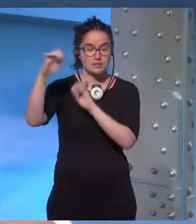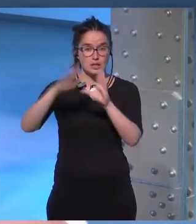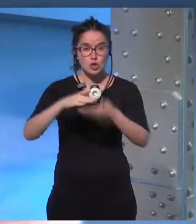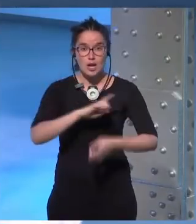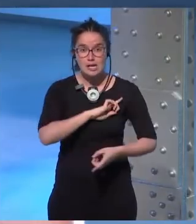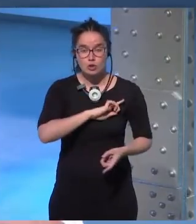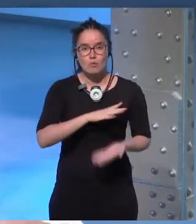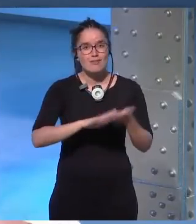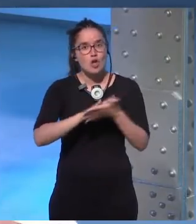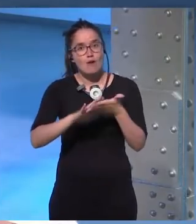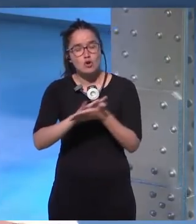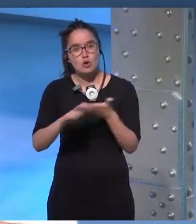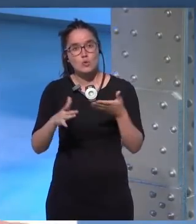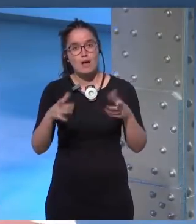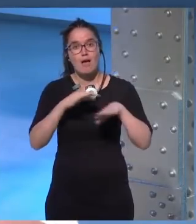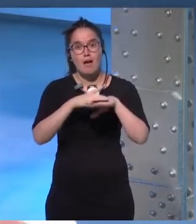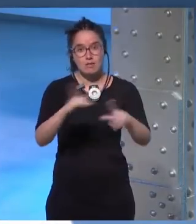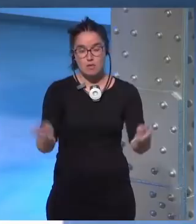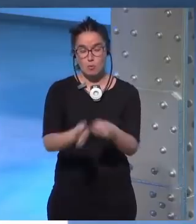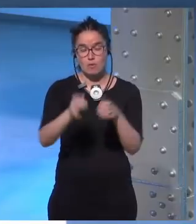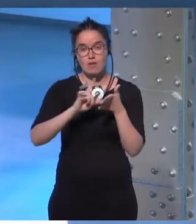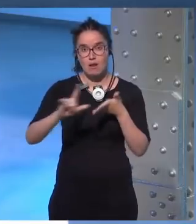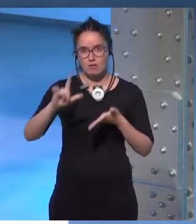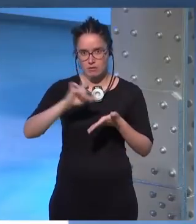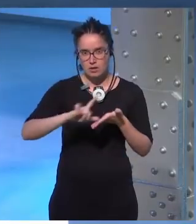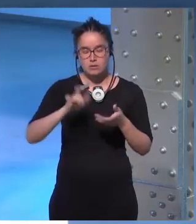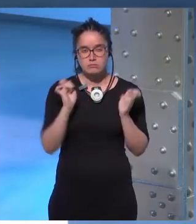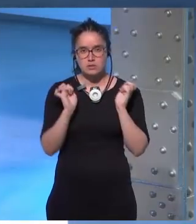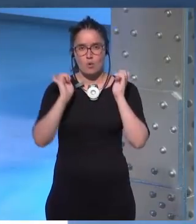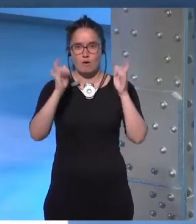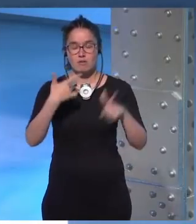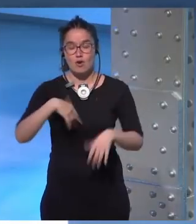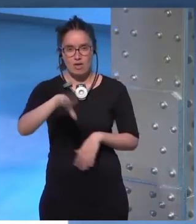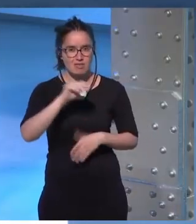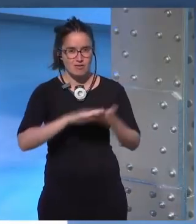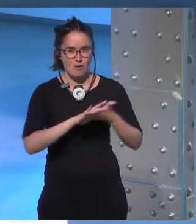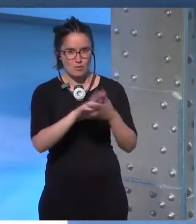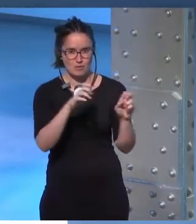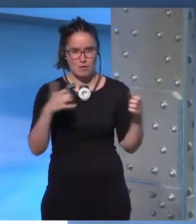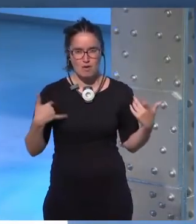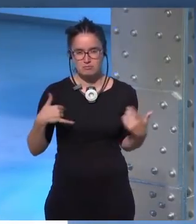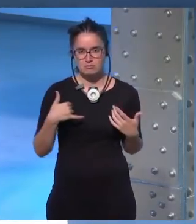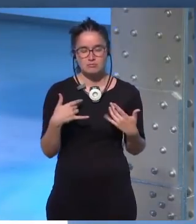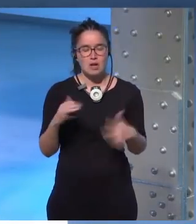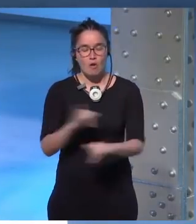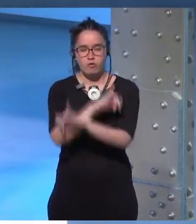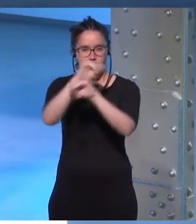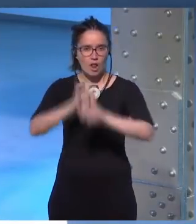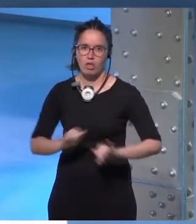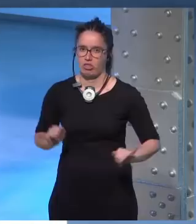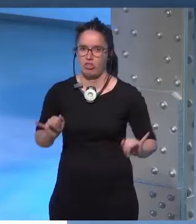y cuando hablo con una agencia de publicidad literaria y se dan cuenta de que entiendo de lo que estoy hablando se ponen felices